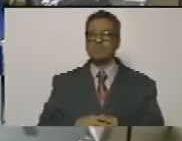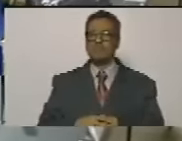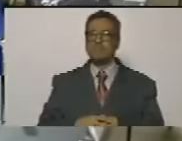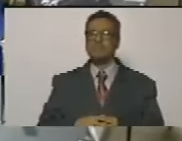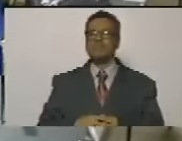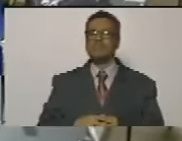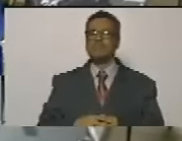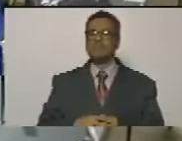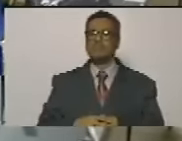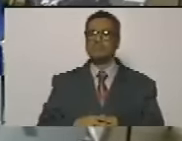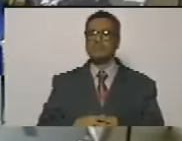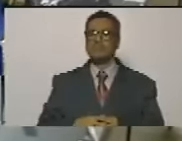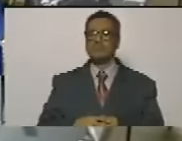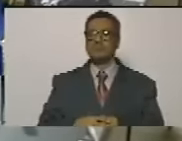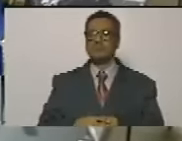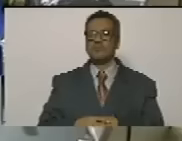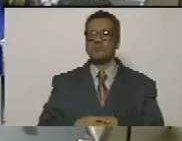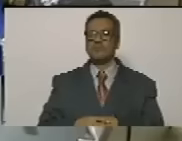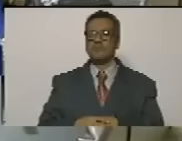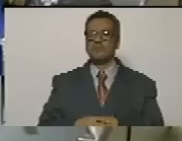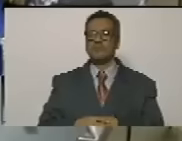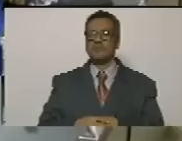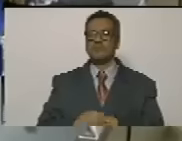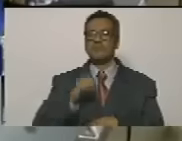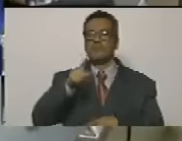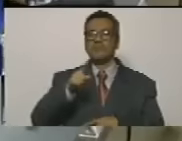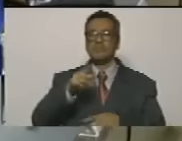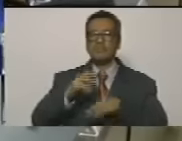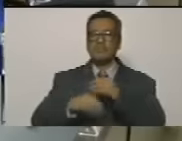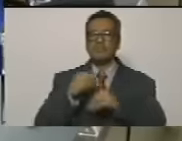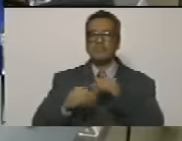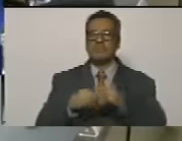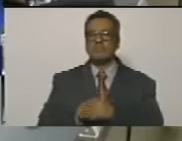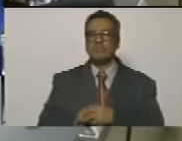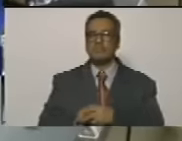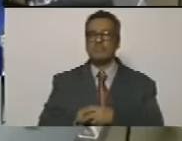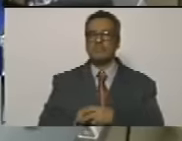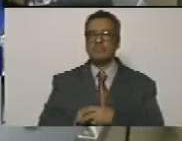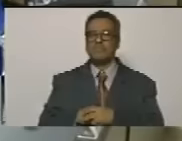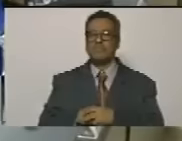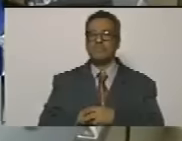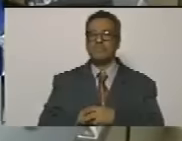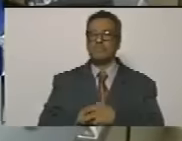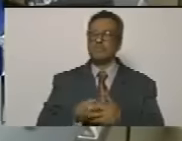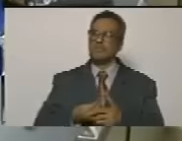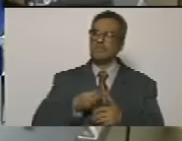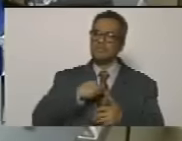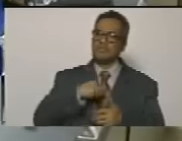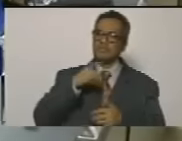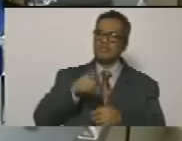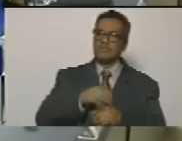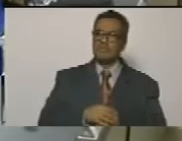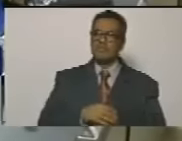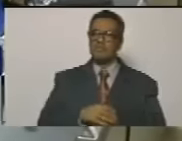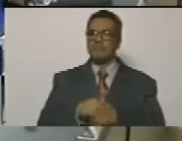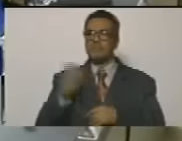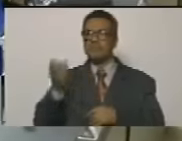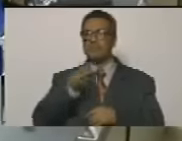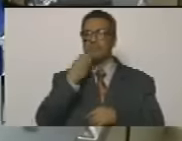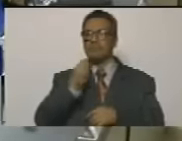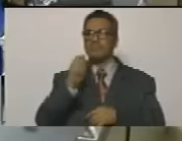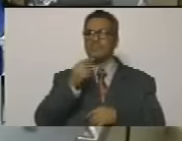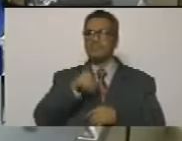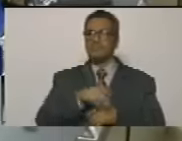eso se extrañan del joven